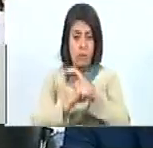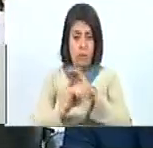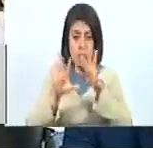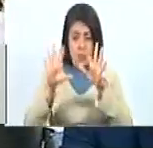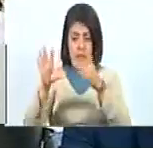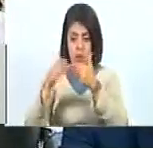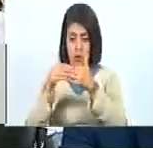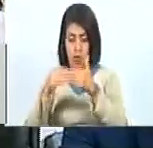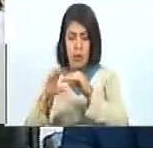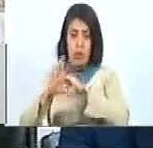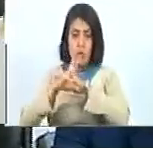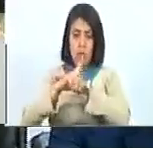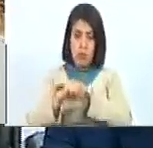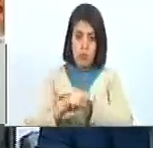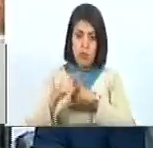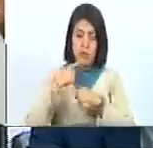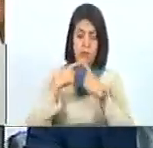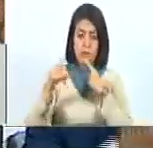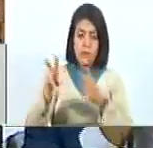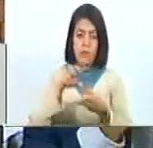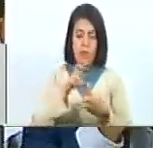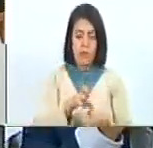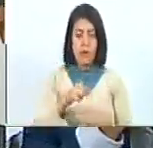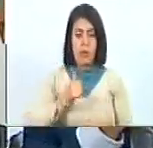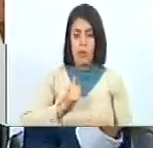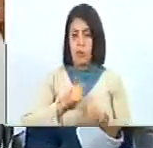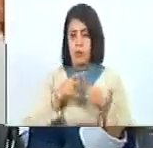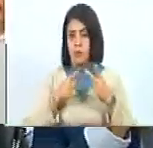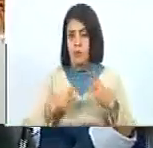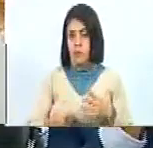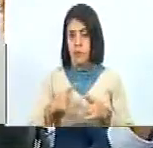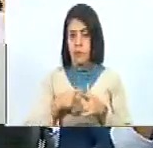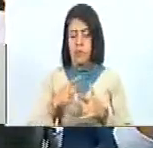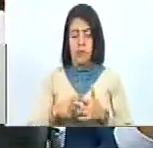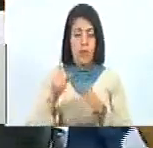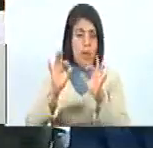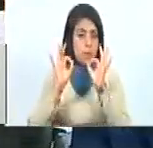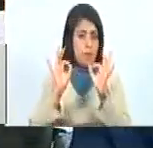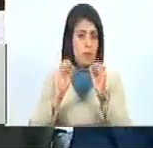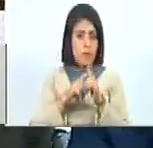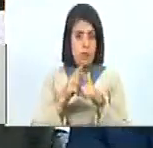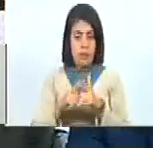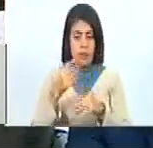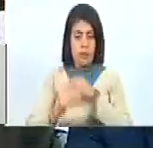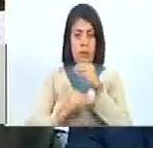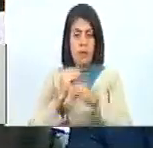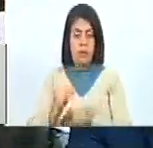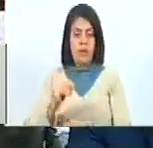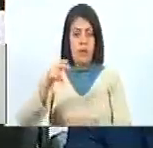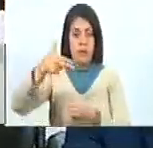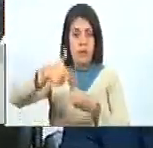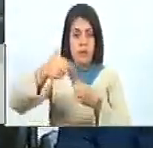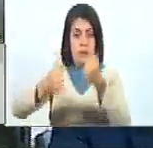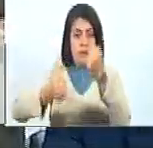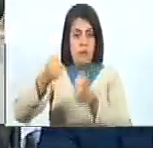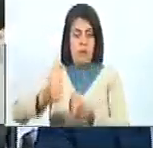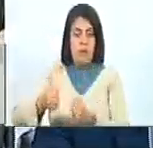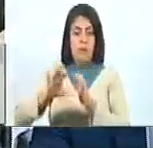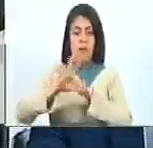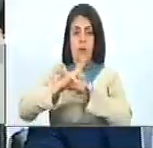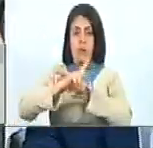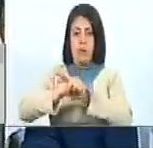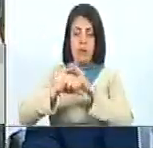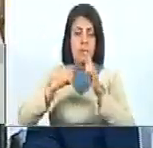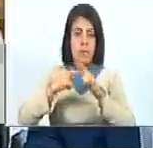es corrupción si tú le cobras por cualquier beneficio particular que se dé en la bomba es corrupción entonces se